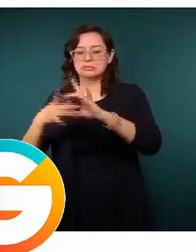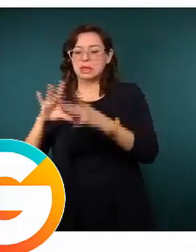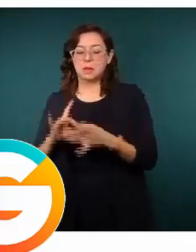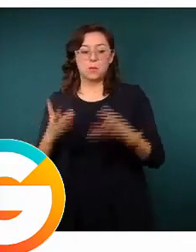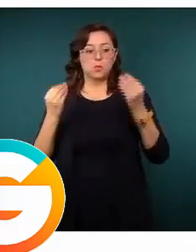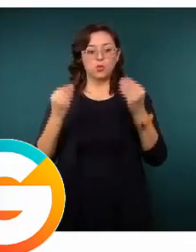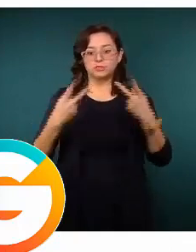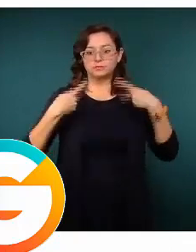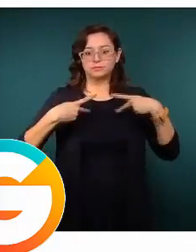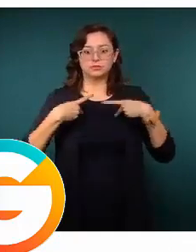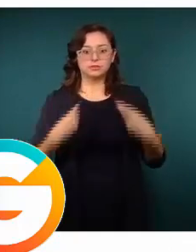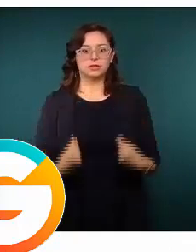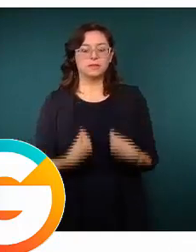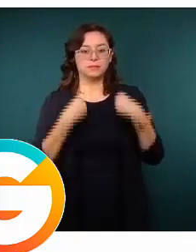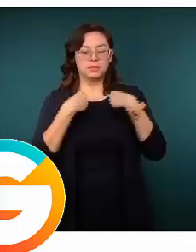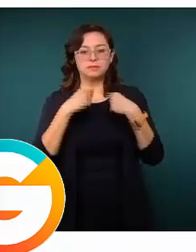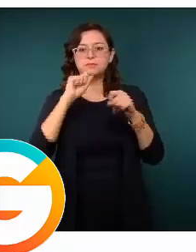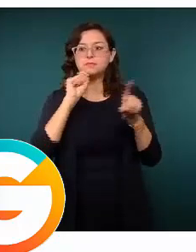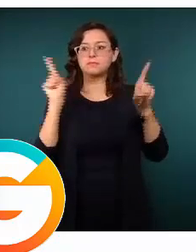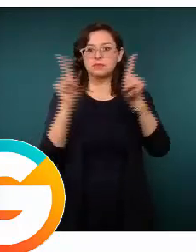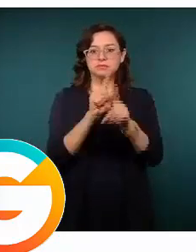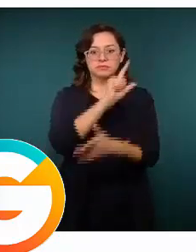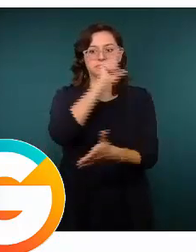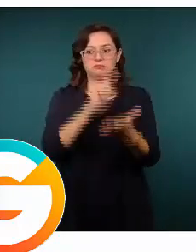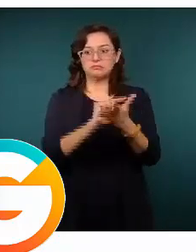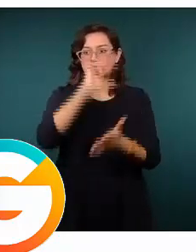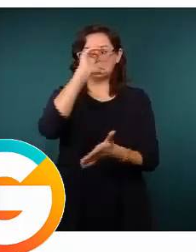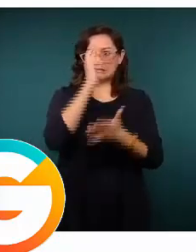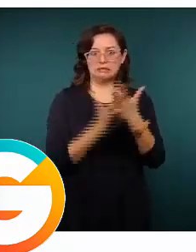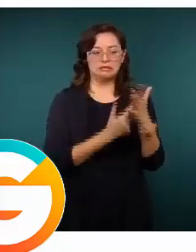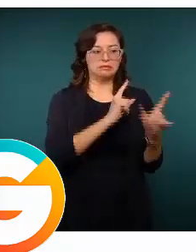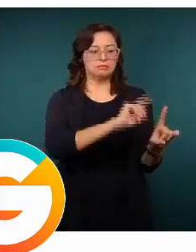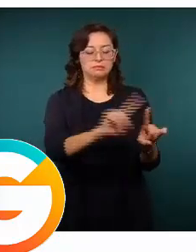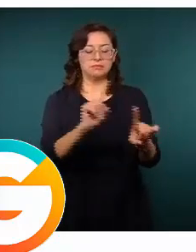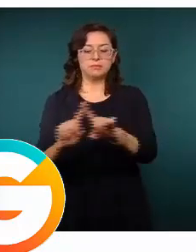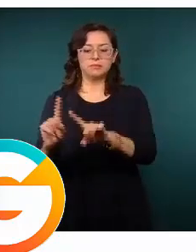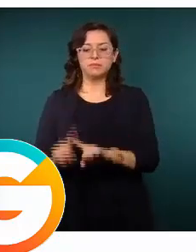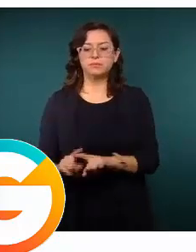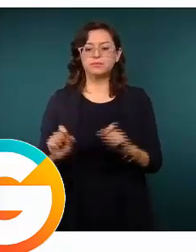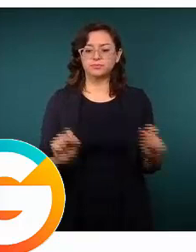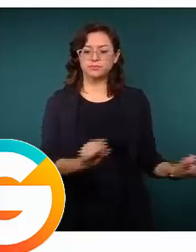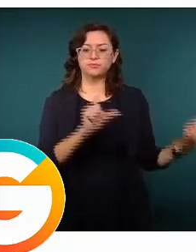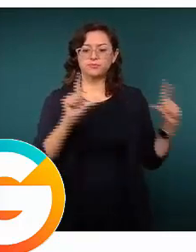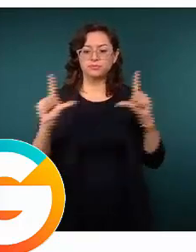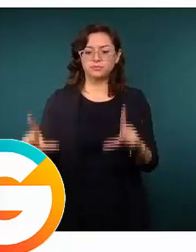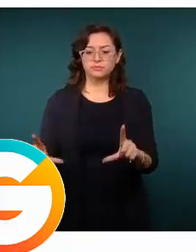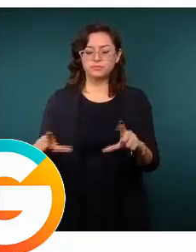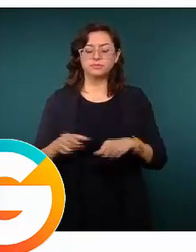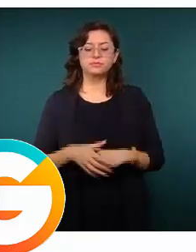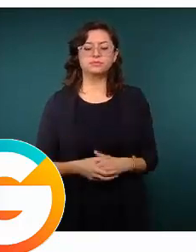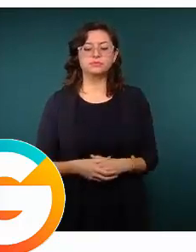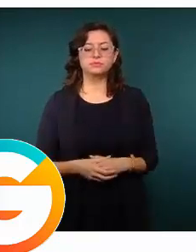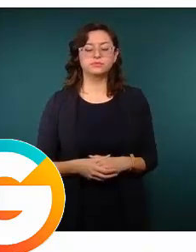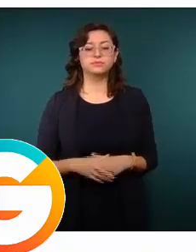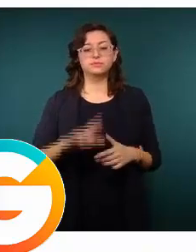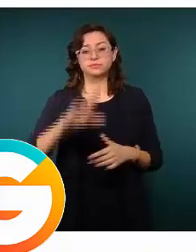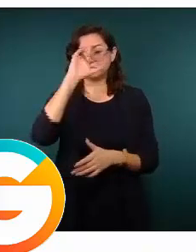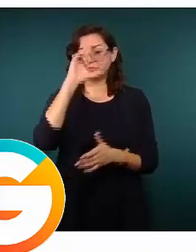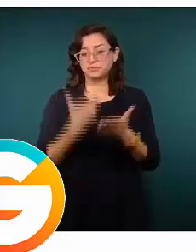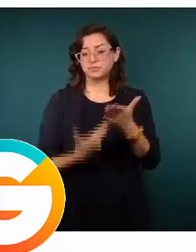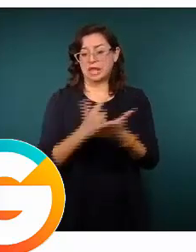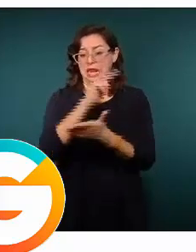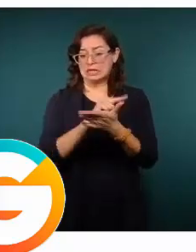delitos que se atacan aquí en el Estado. La que sigue, por favor. La incidencia delictiva,